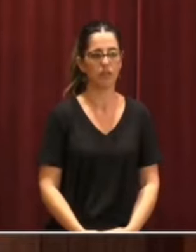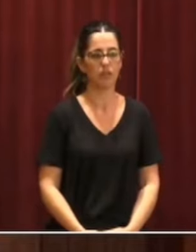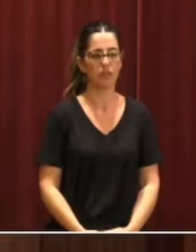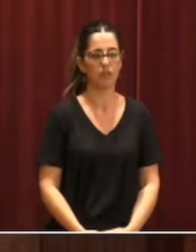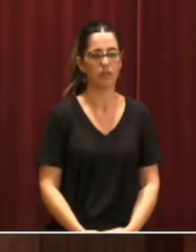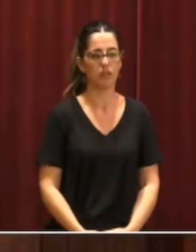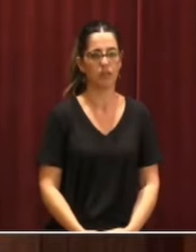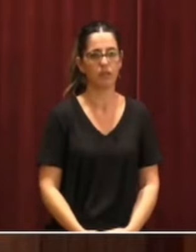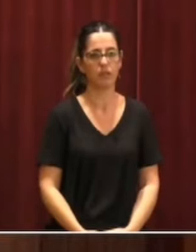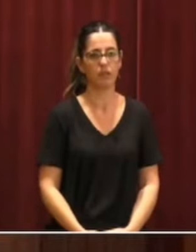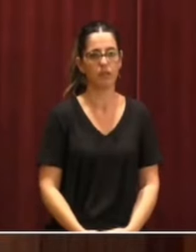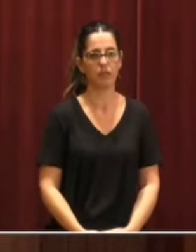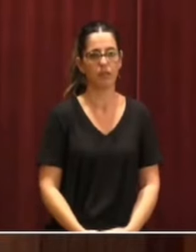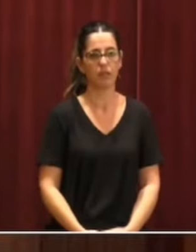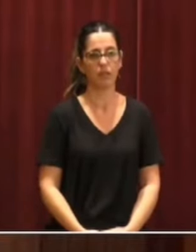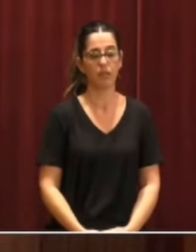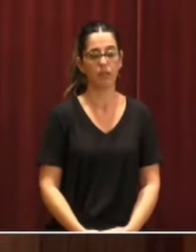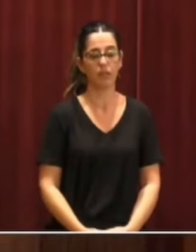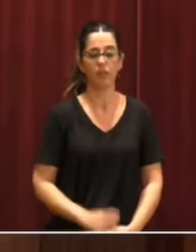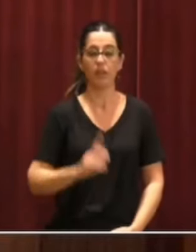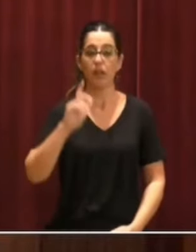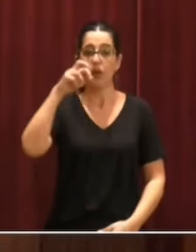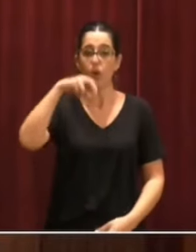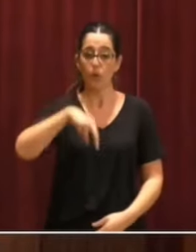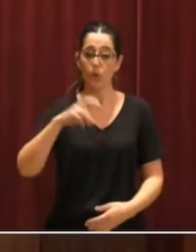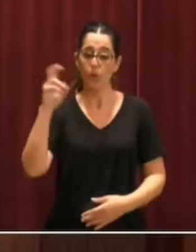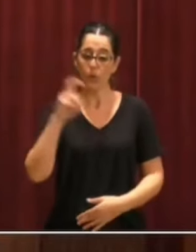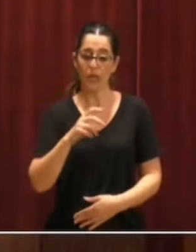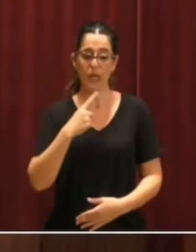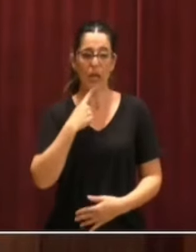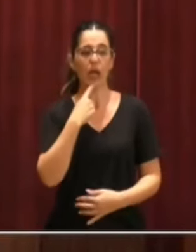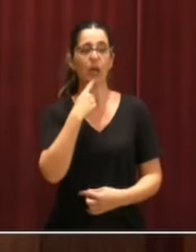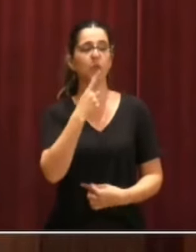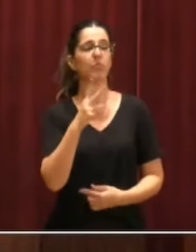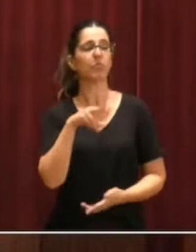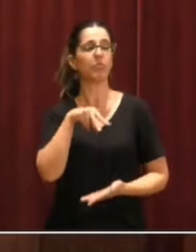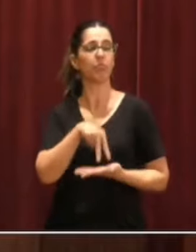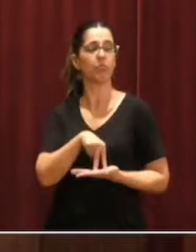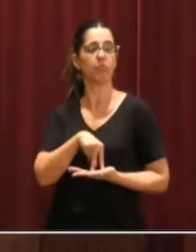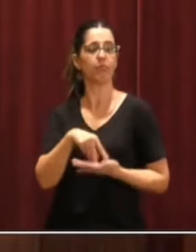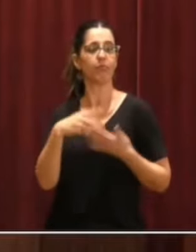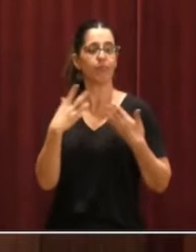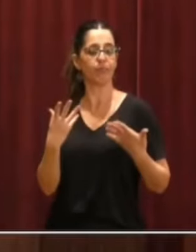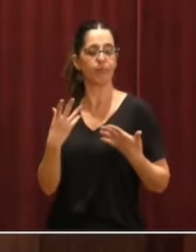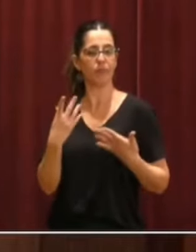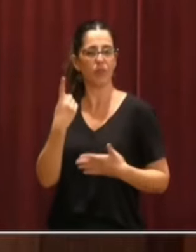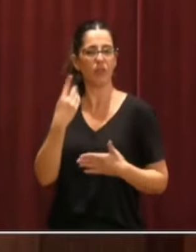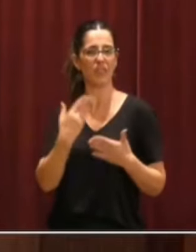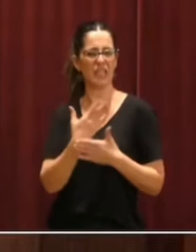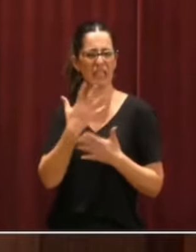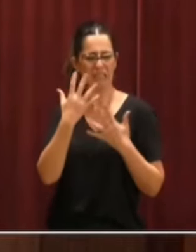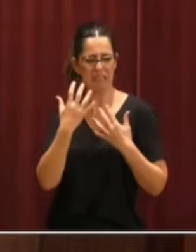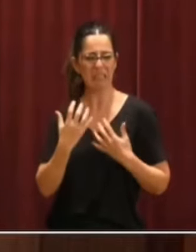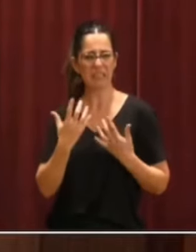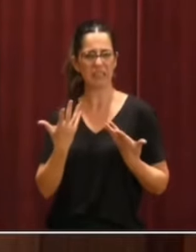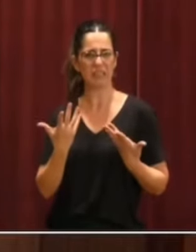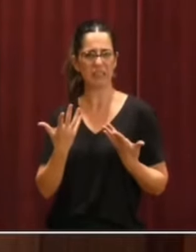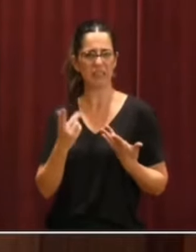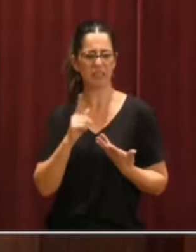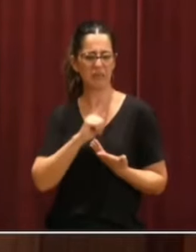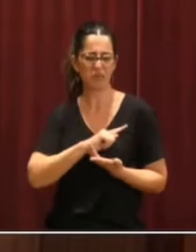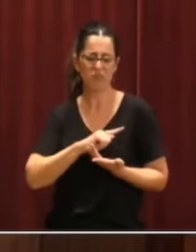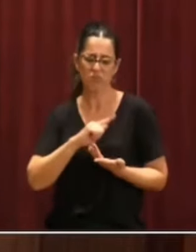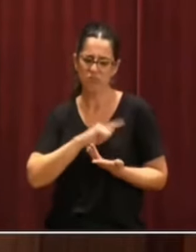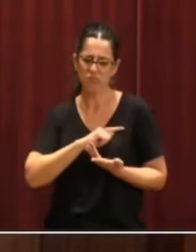Hoy vienen a sentar cátedra, a sentar cátedra en un día triste, lamentable, en el que